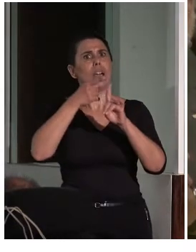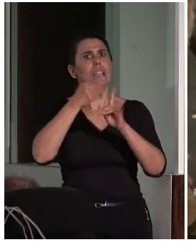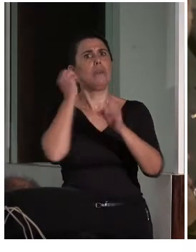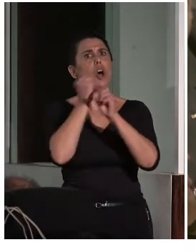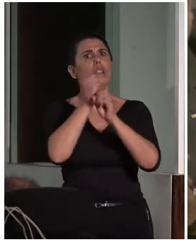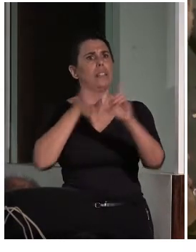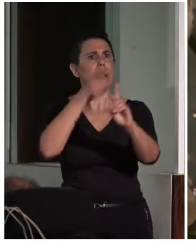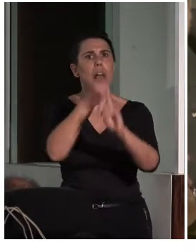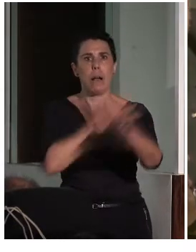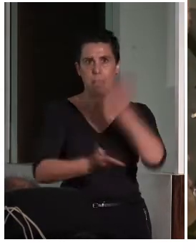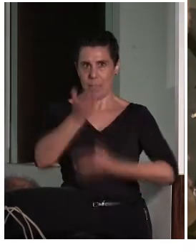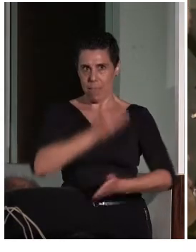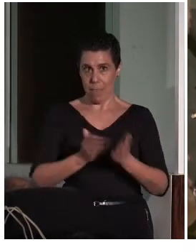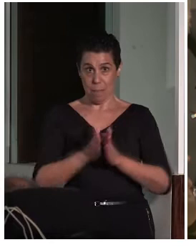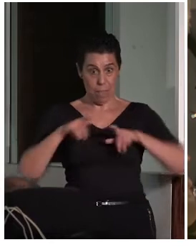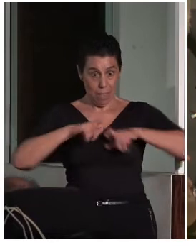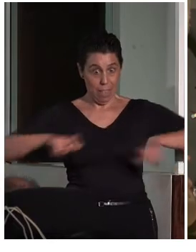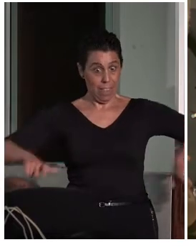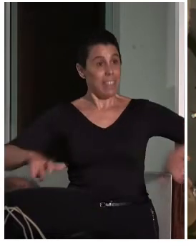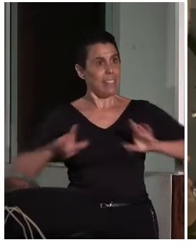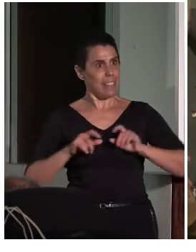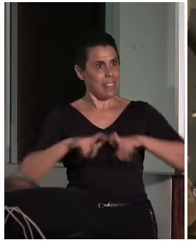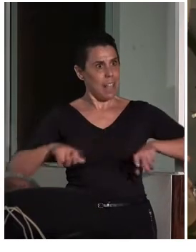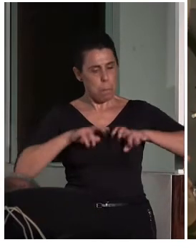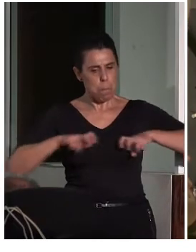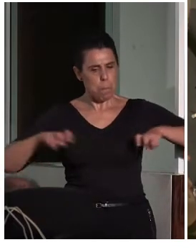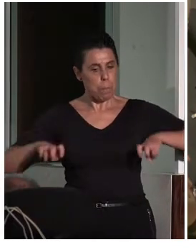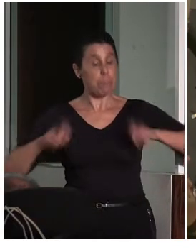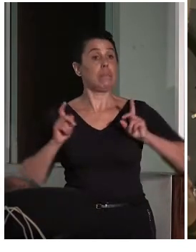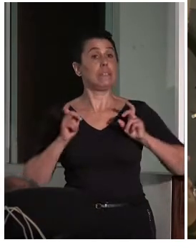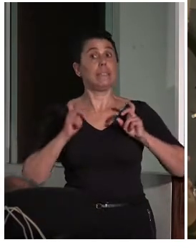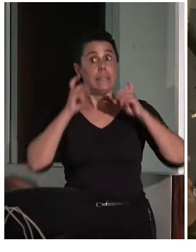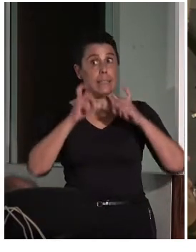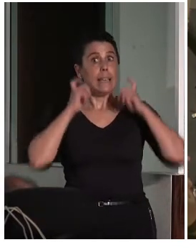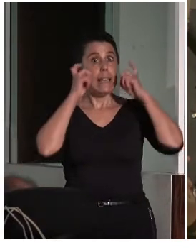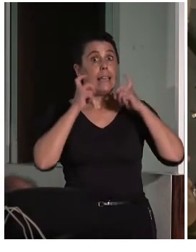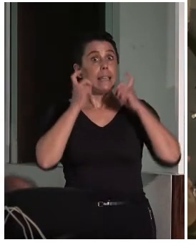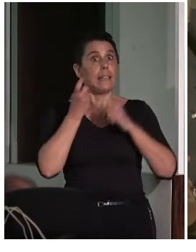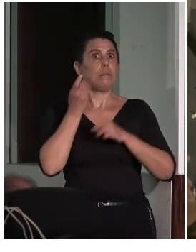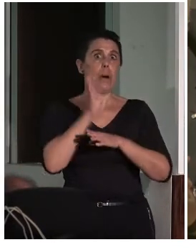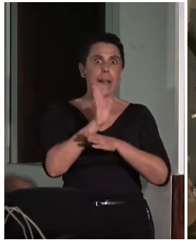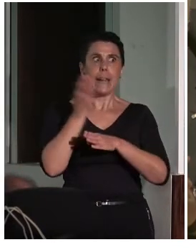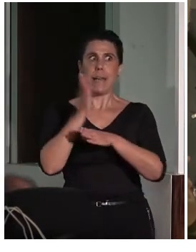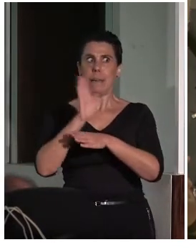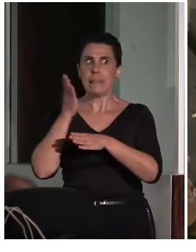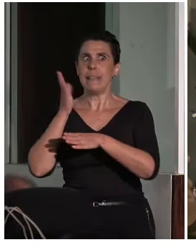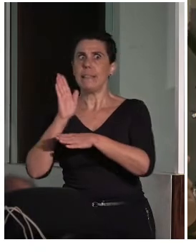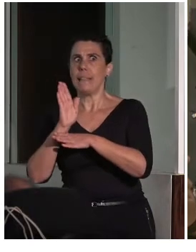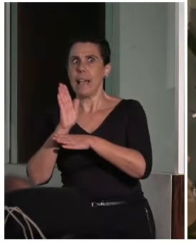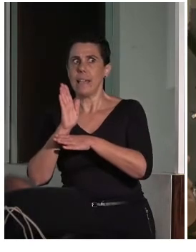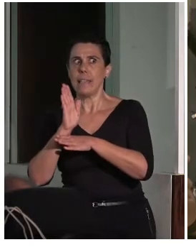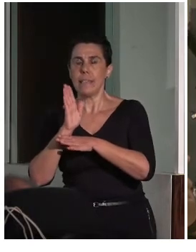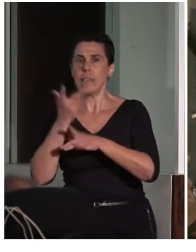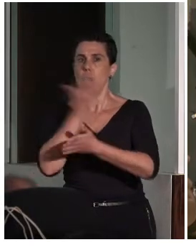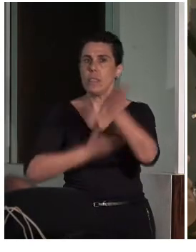En esta mesa en concreto, pues se ha intentado que estén representadas todas las discapacidades. En verdad,